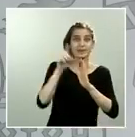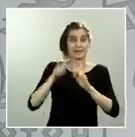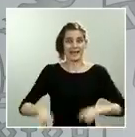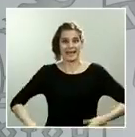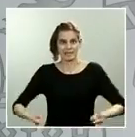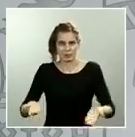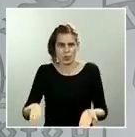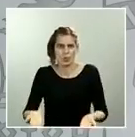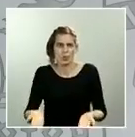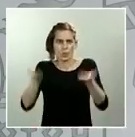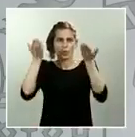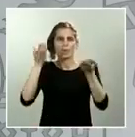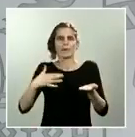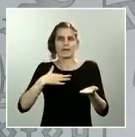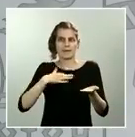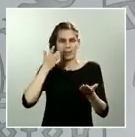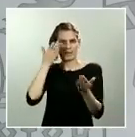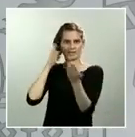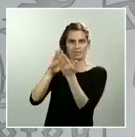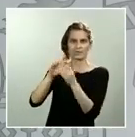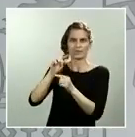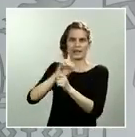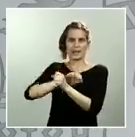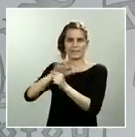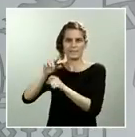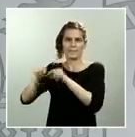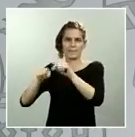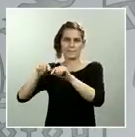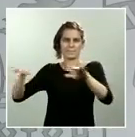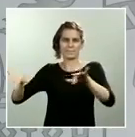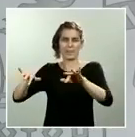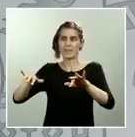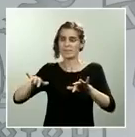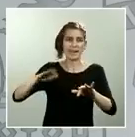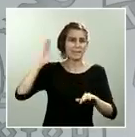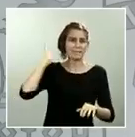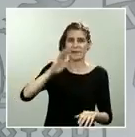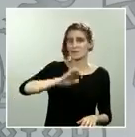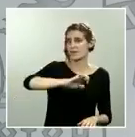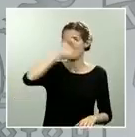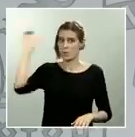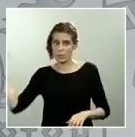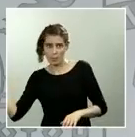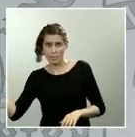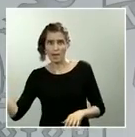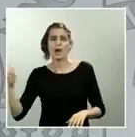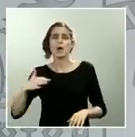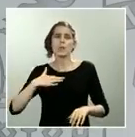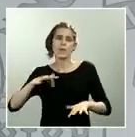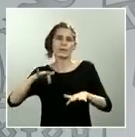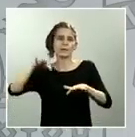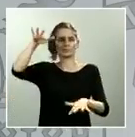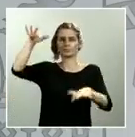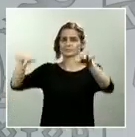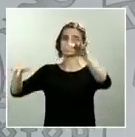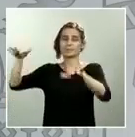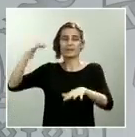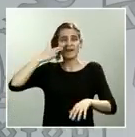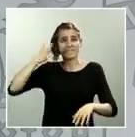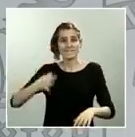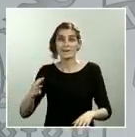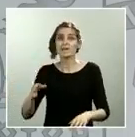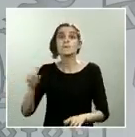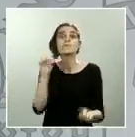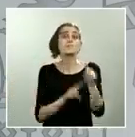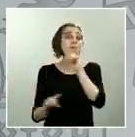esta pandemia que azota a toda Europa y que con mayor o menor intensidad es un problema que compartimos el conjunto de los